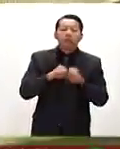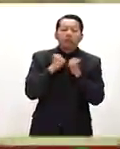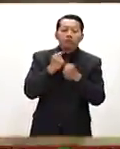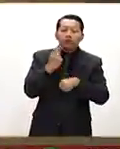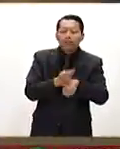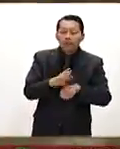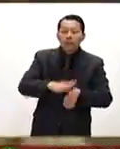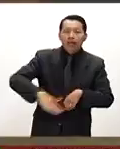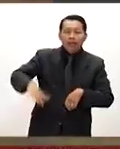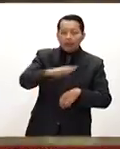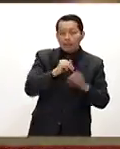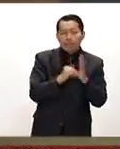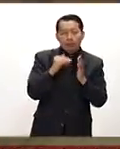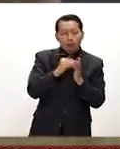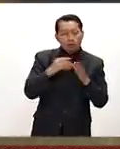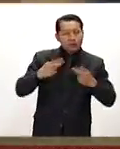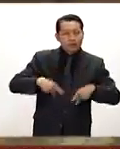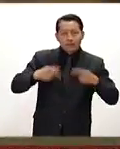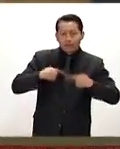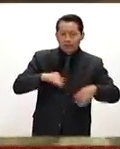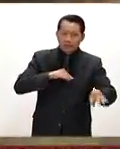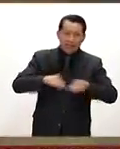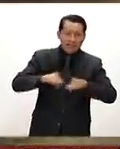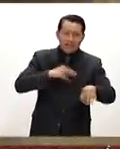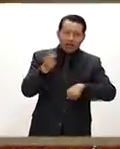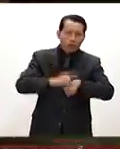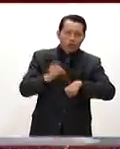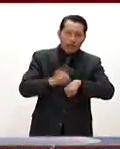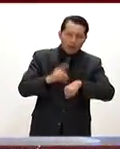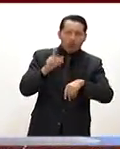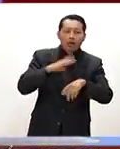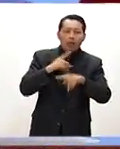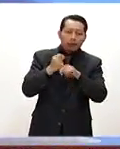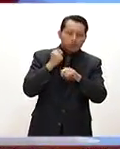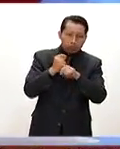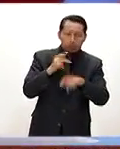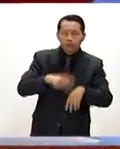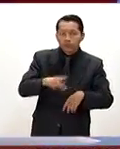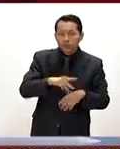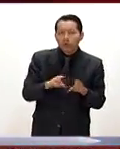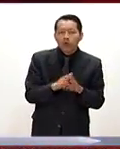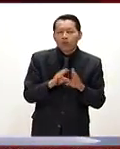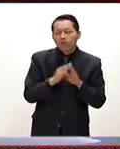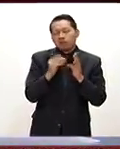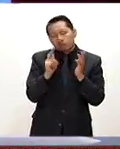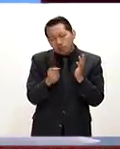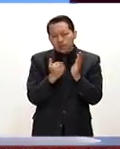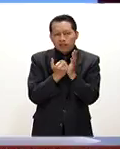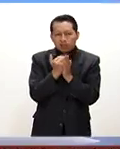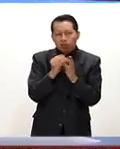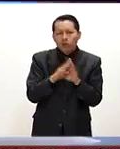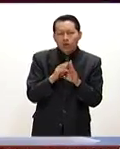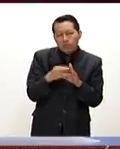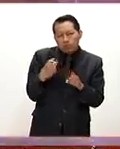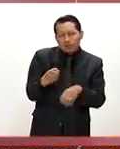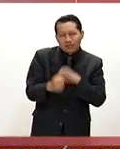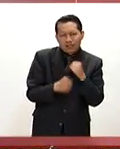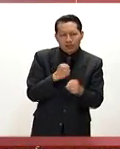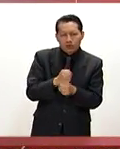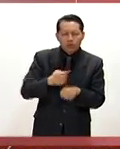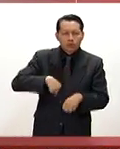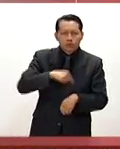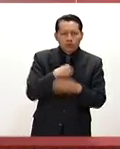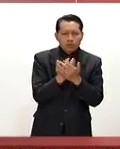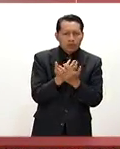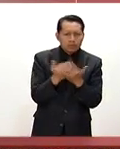de a pie? ¿A los millones de mexicanos que trabajan diario, que se desplazan en transporte público? Mira, el crecimiento seguirá siendo similar al de este año. Nosotros